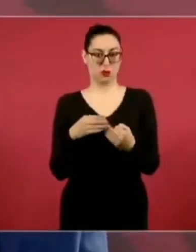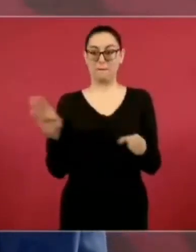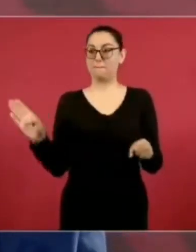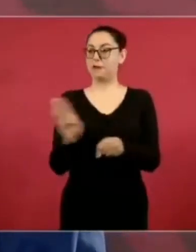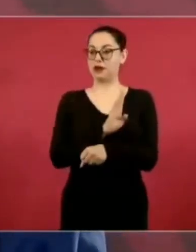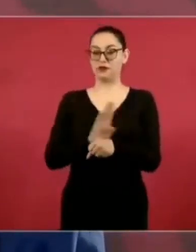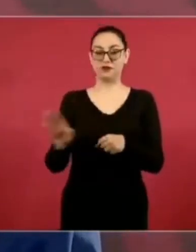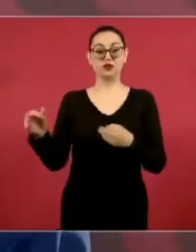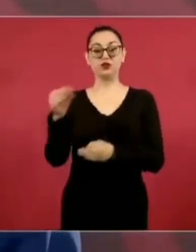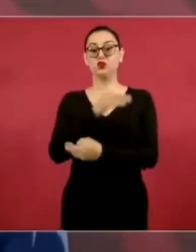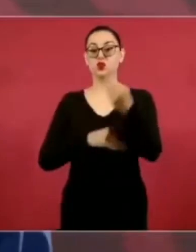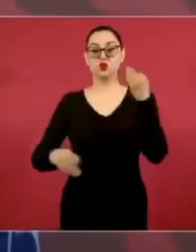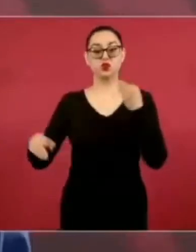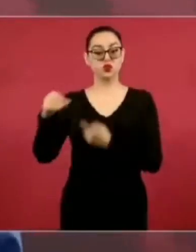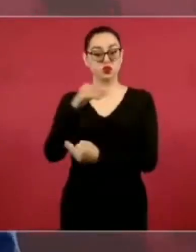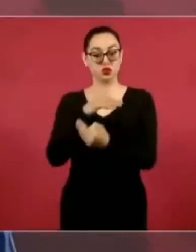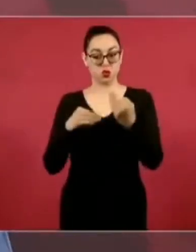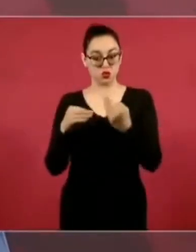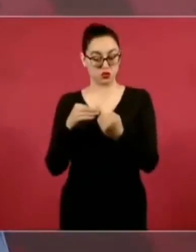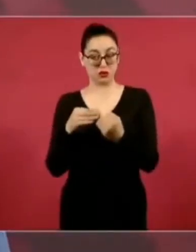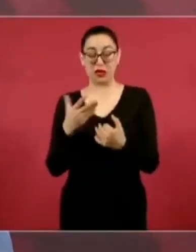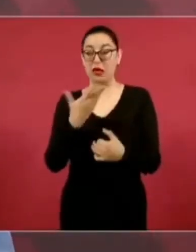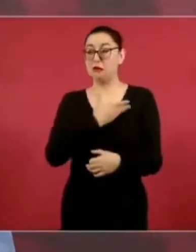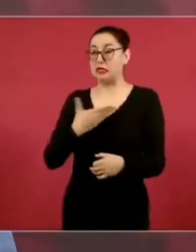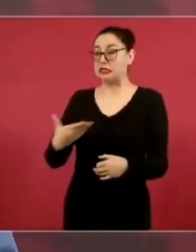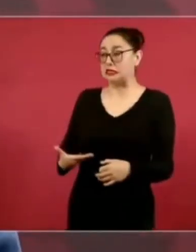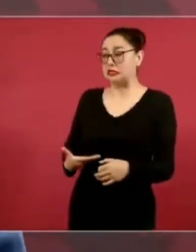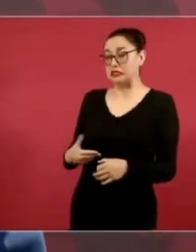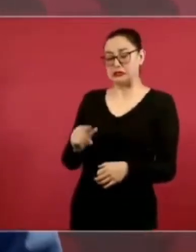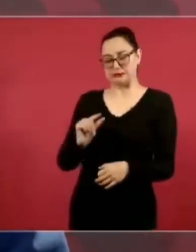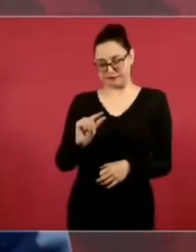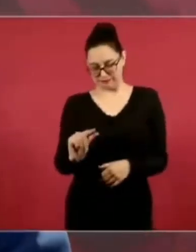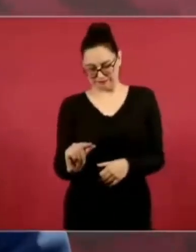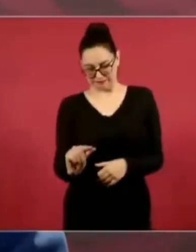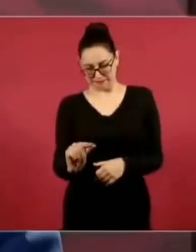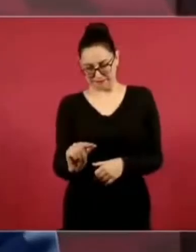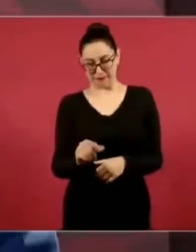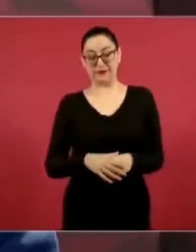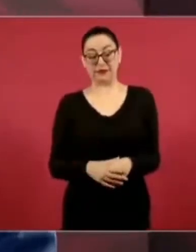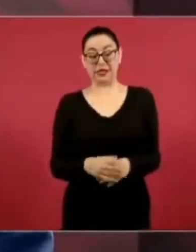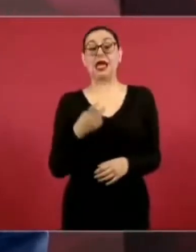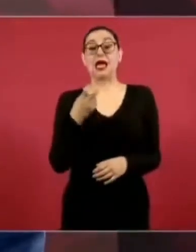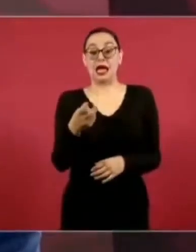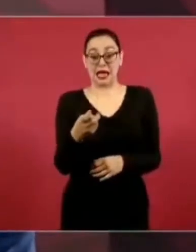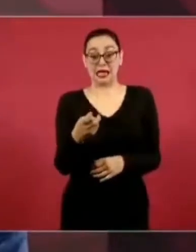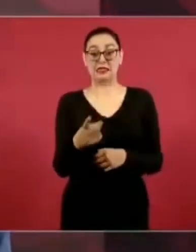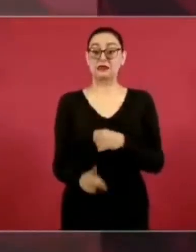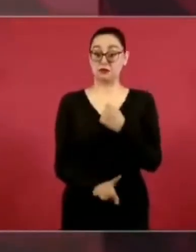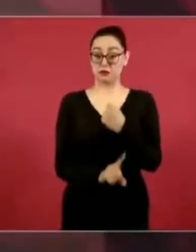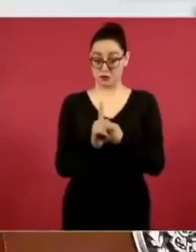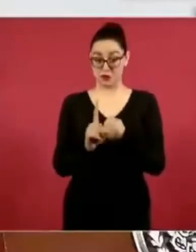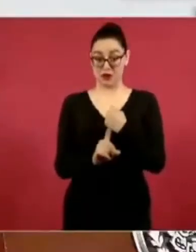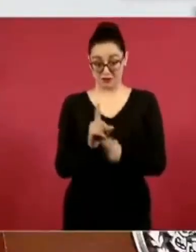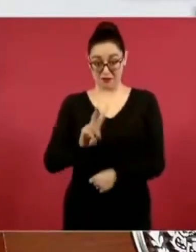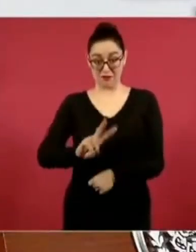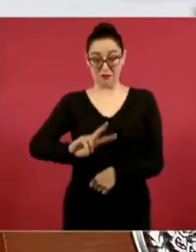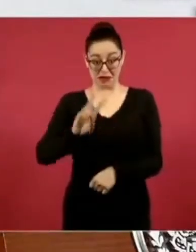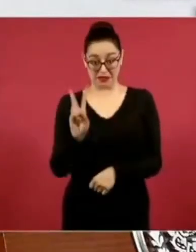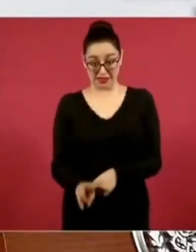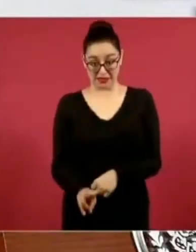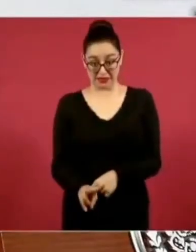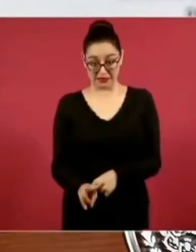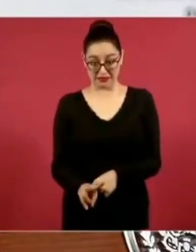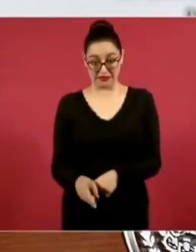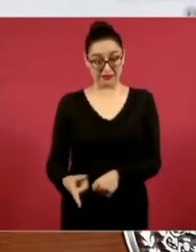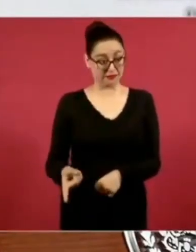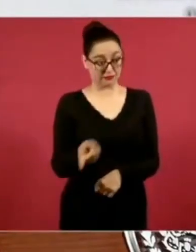Entonces, ese es el fondo del debate y en su